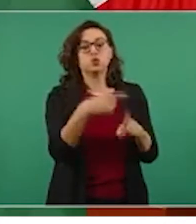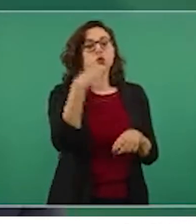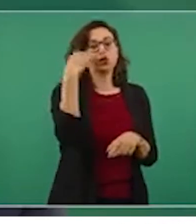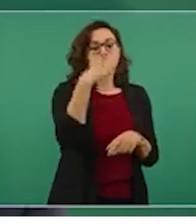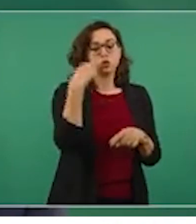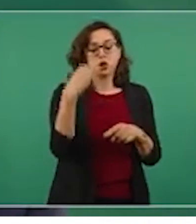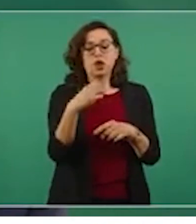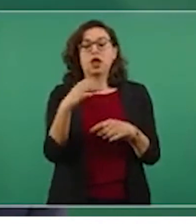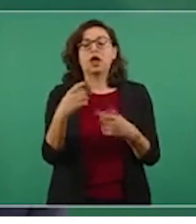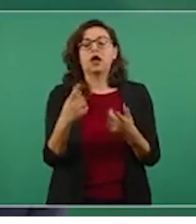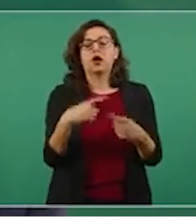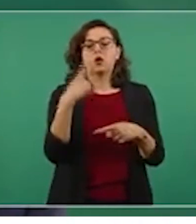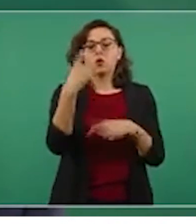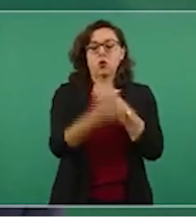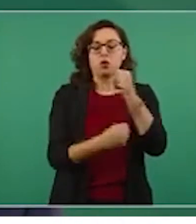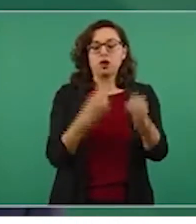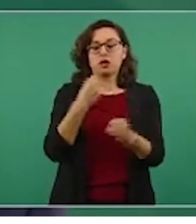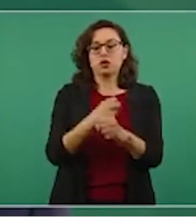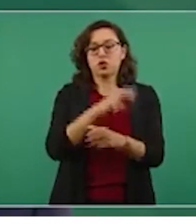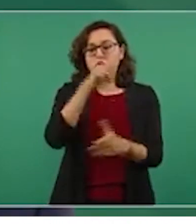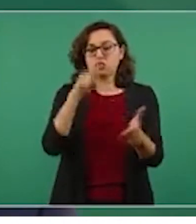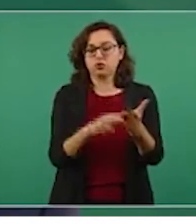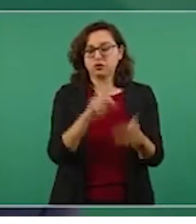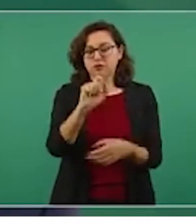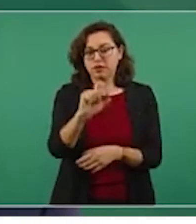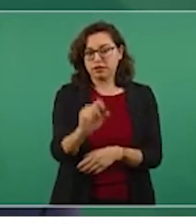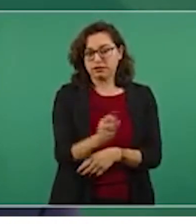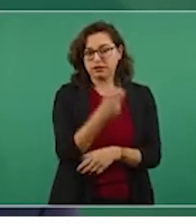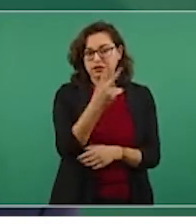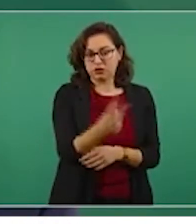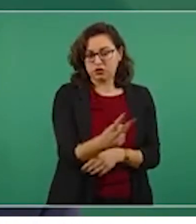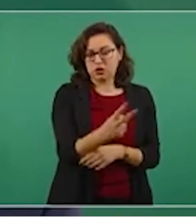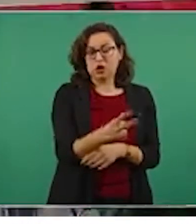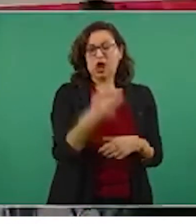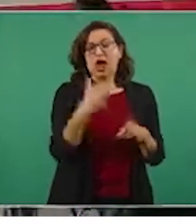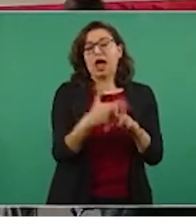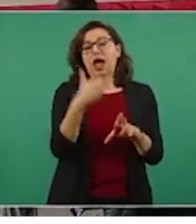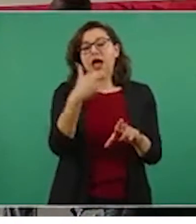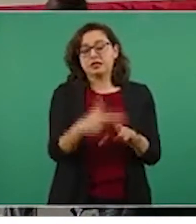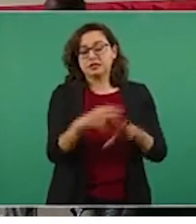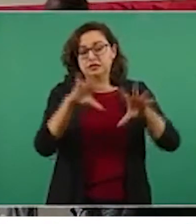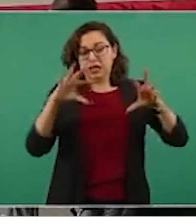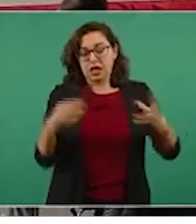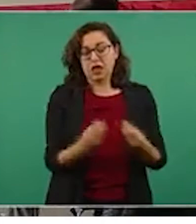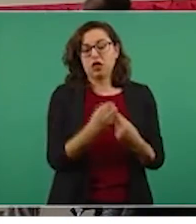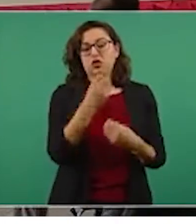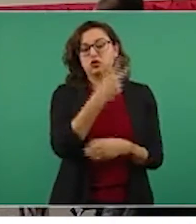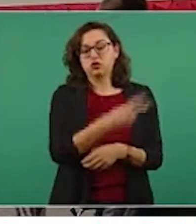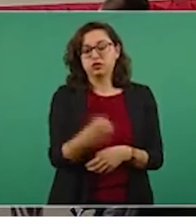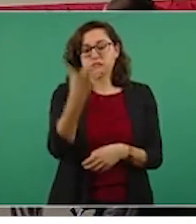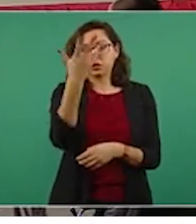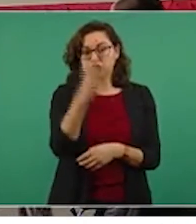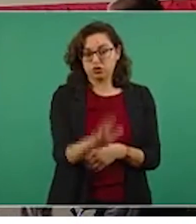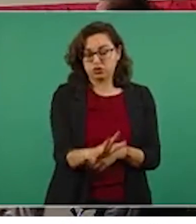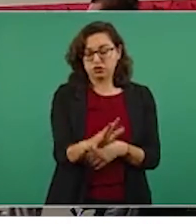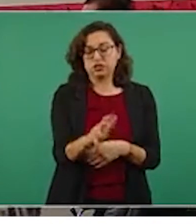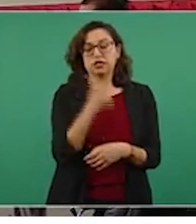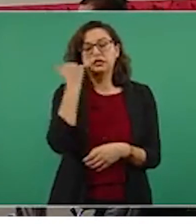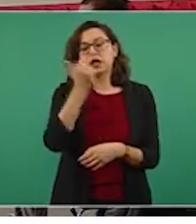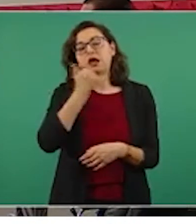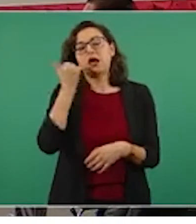2022, hasta llegar a un grupo de 210 estudiantes para el año